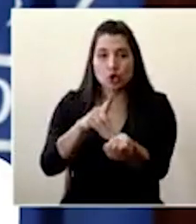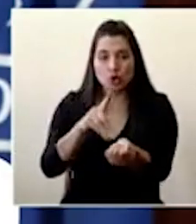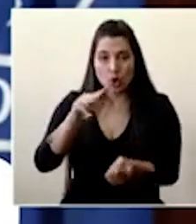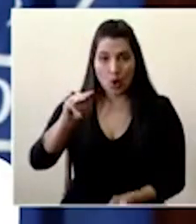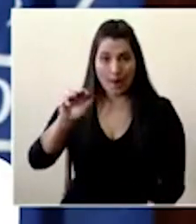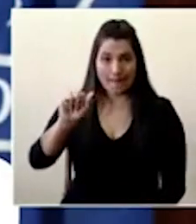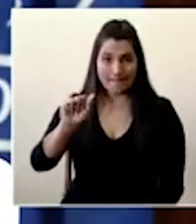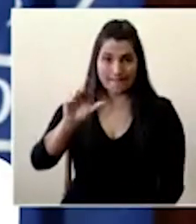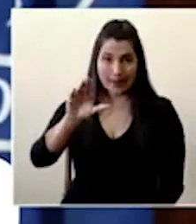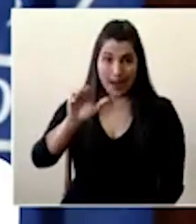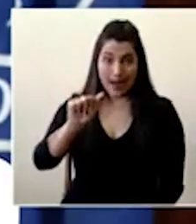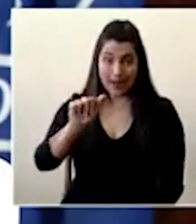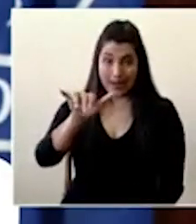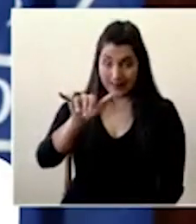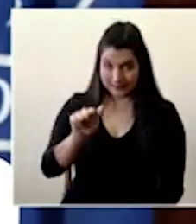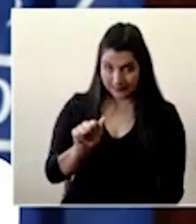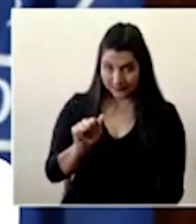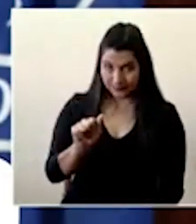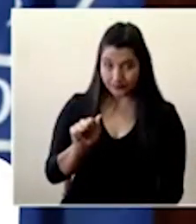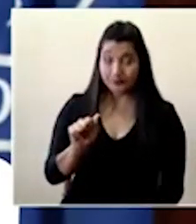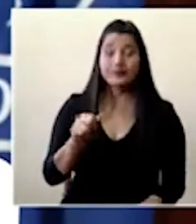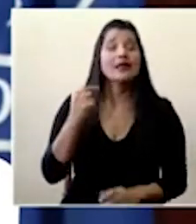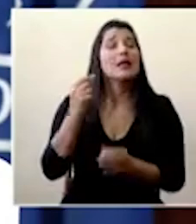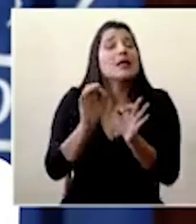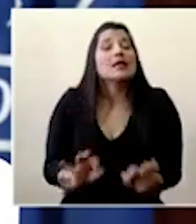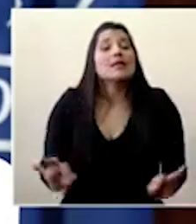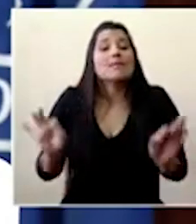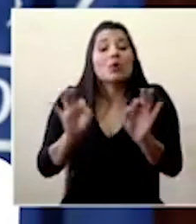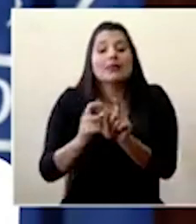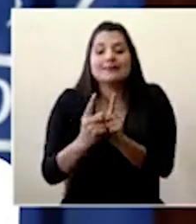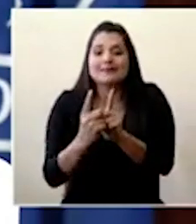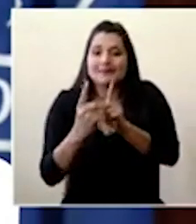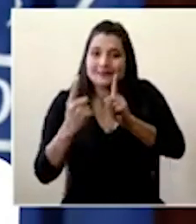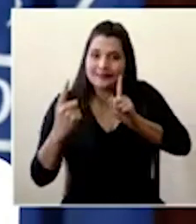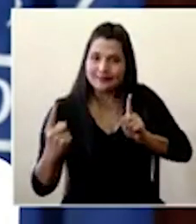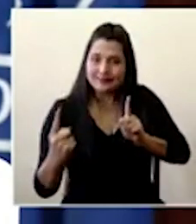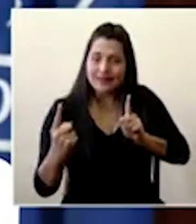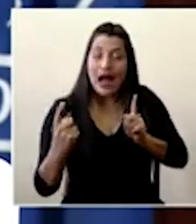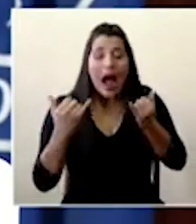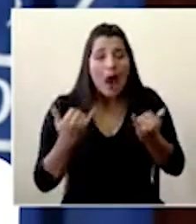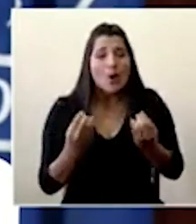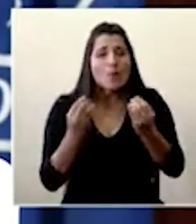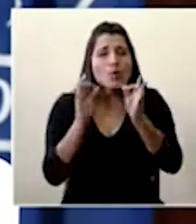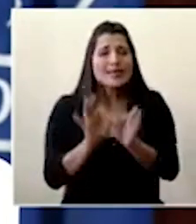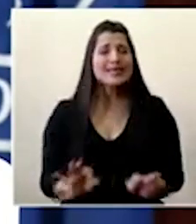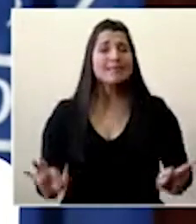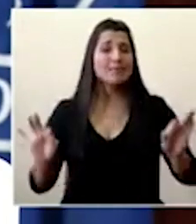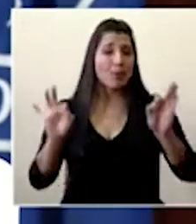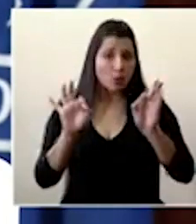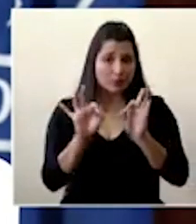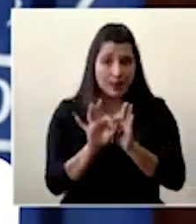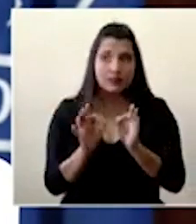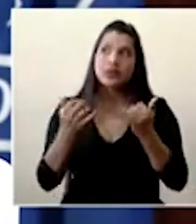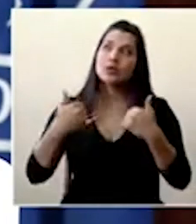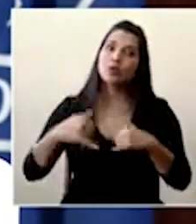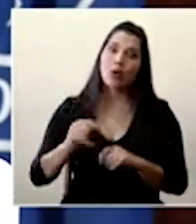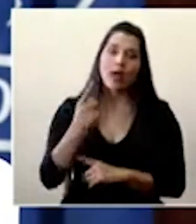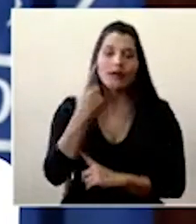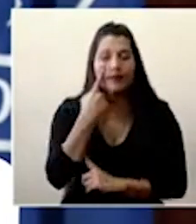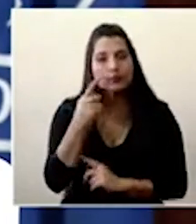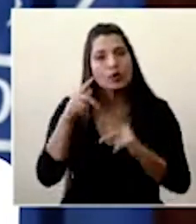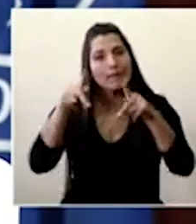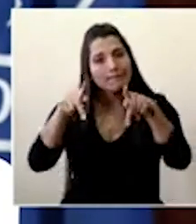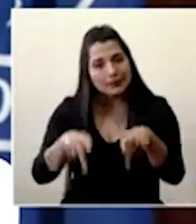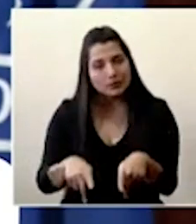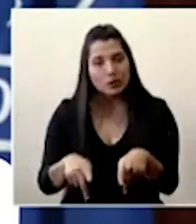importante lo que hemos hablado el distanciamiento social se hace sumamente importante y es que seguimos viendo todavía personas